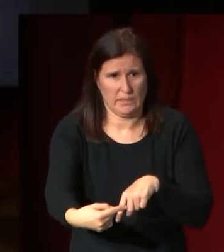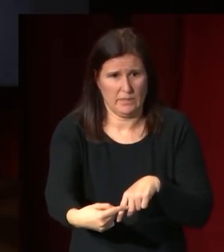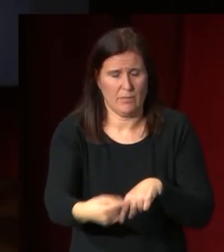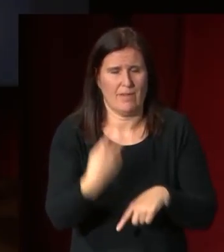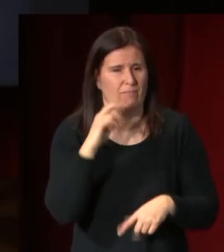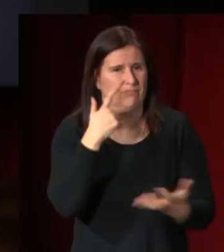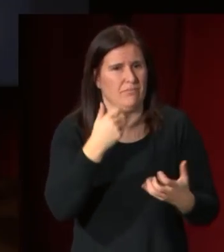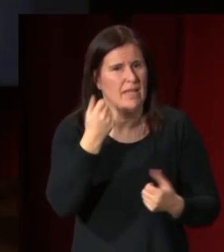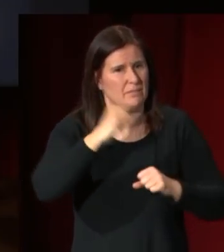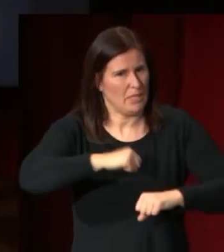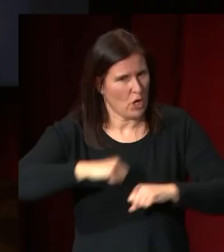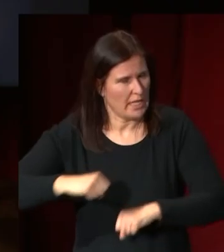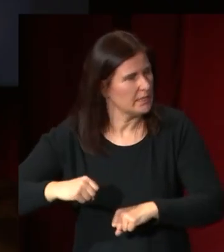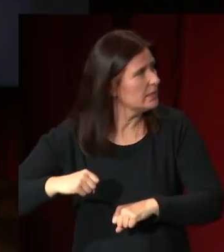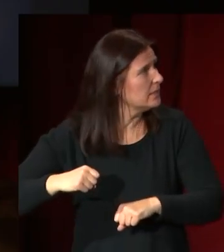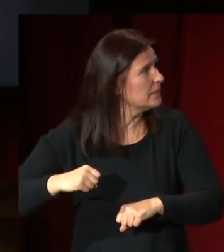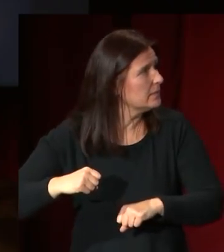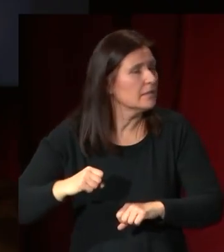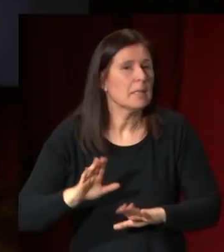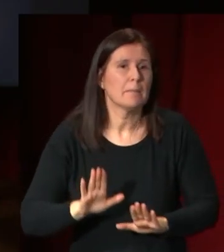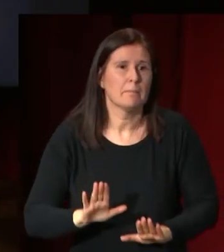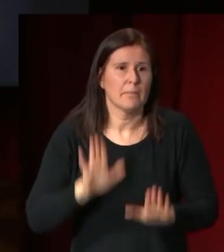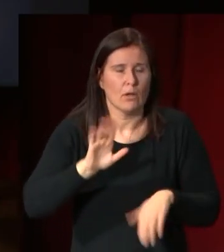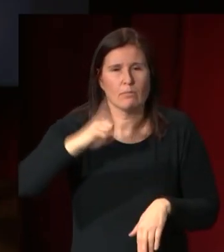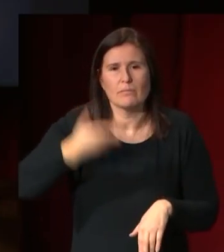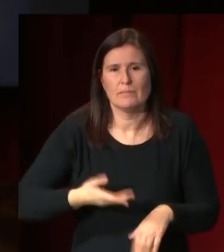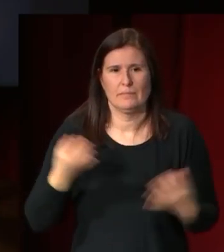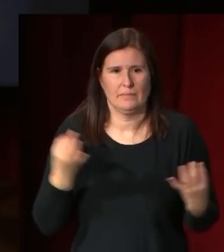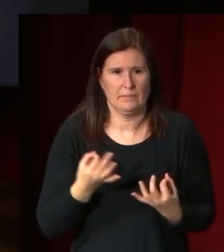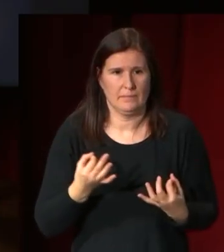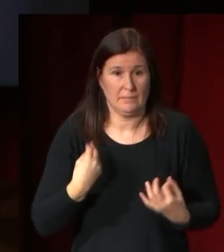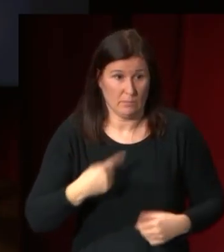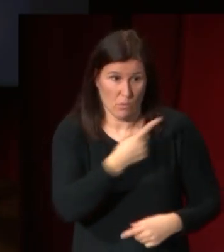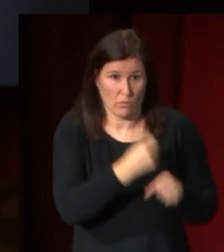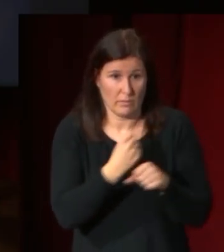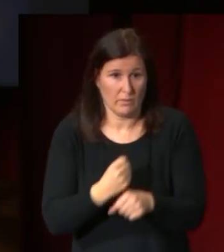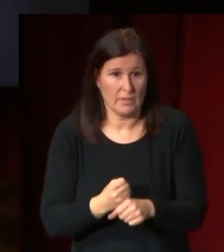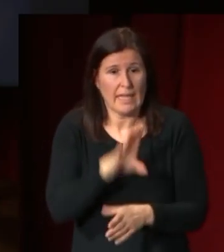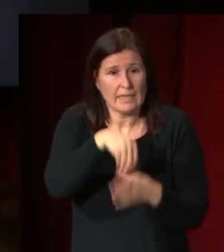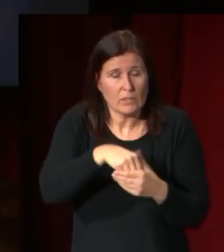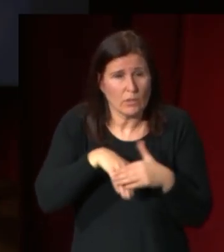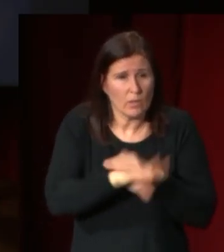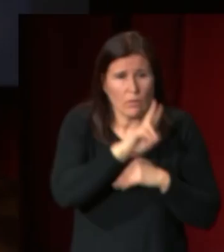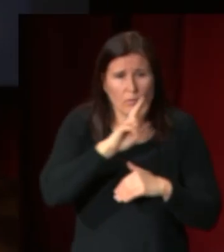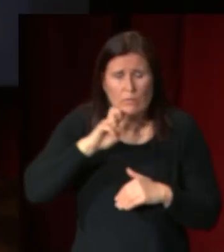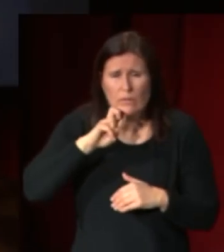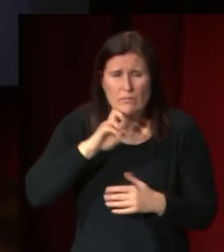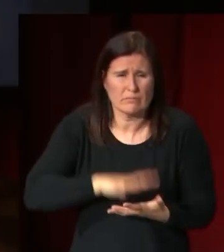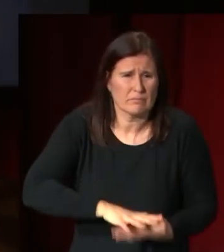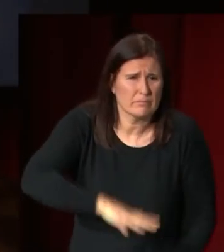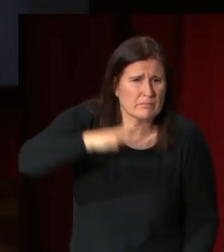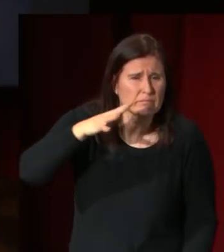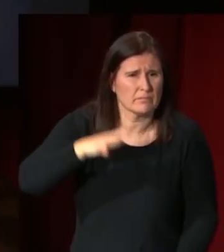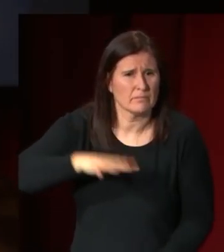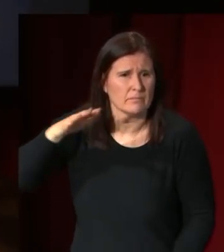adultos más mayores pero lo importante es que esto forma parte de un legado inmenso que